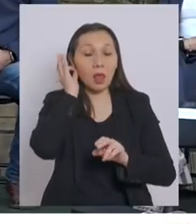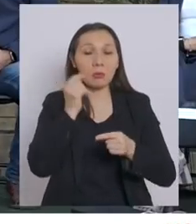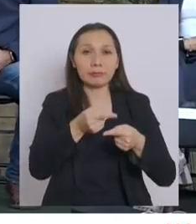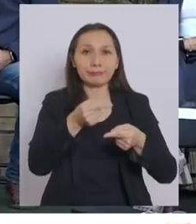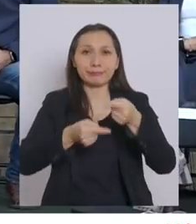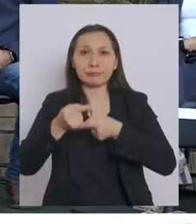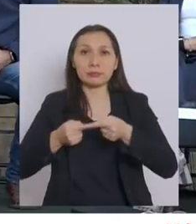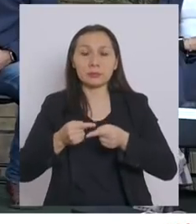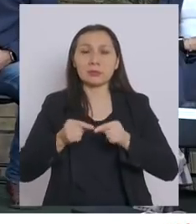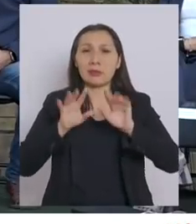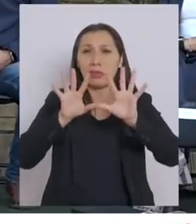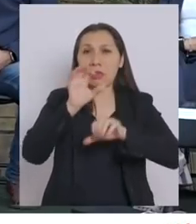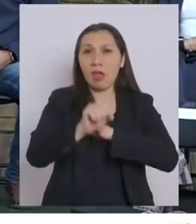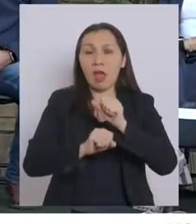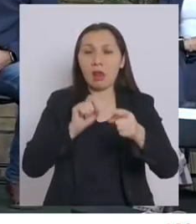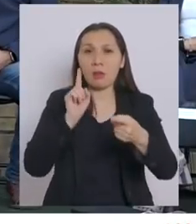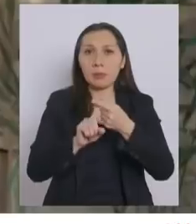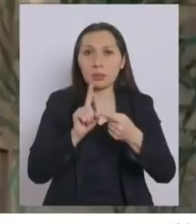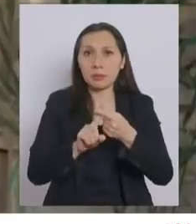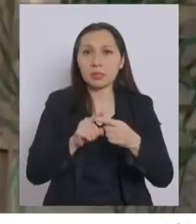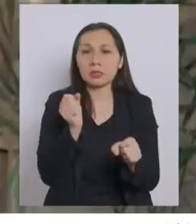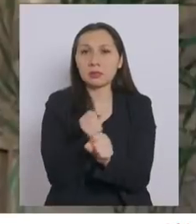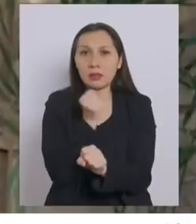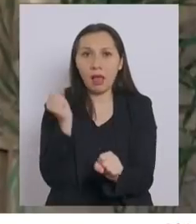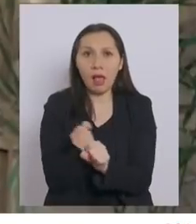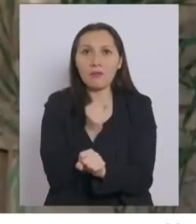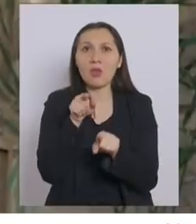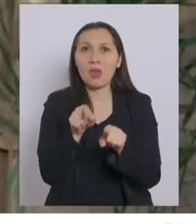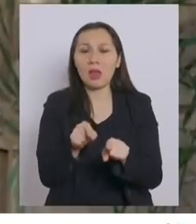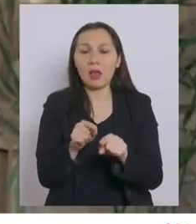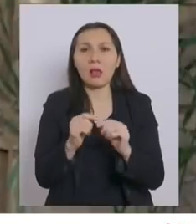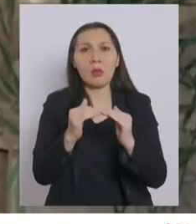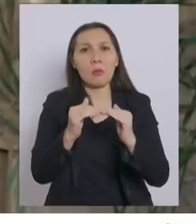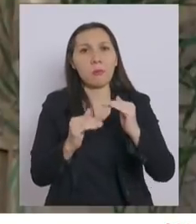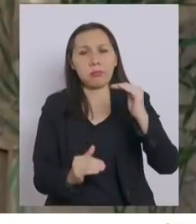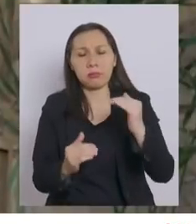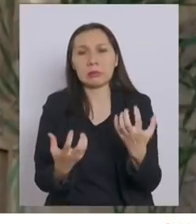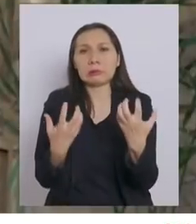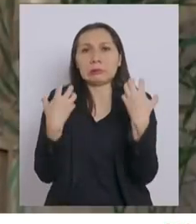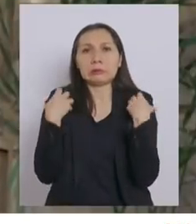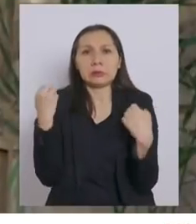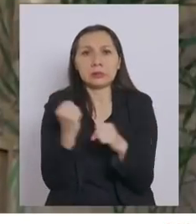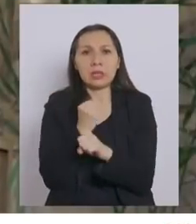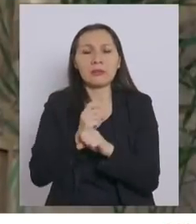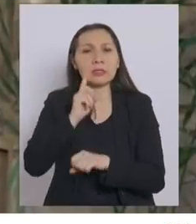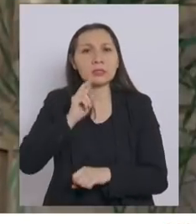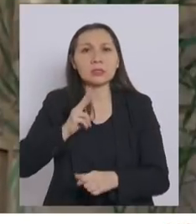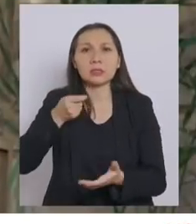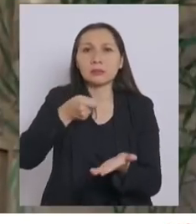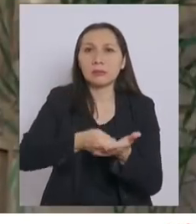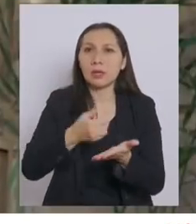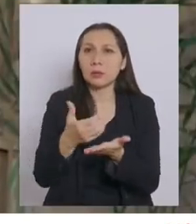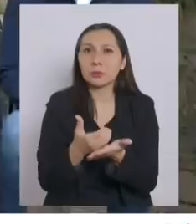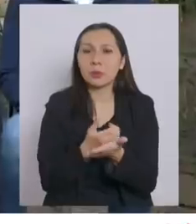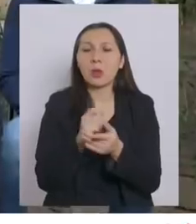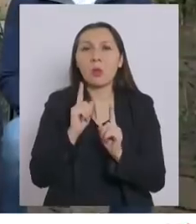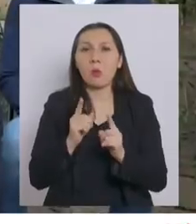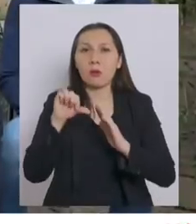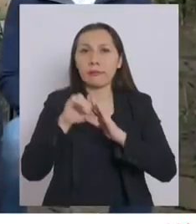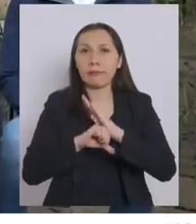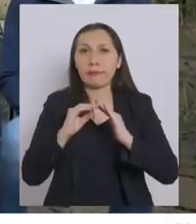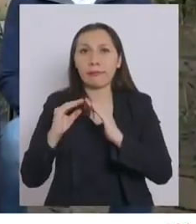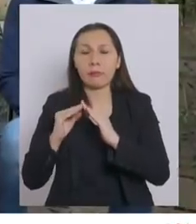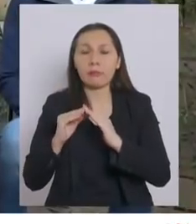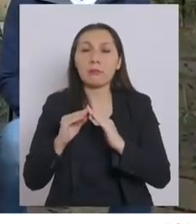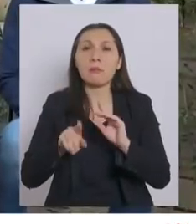Retrocedimos una década en participación laboral, se incrementó la desigual carga del trabajo no remunerado y el confinamiento